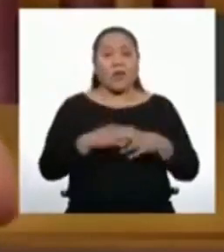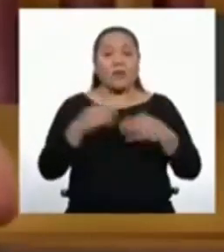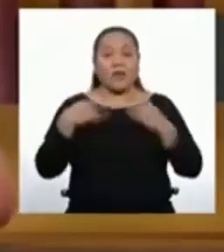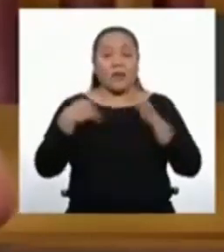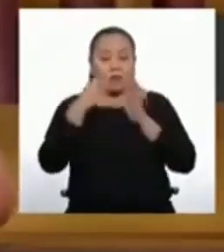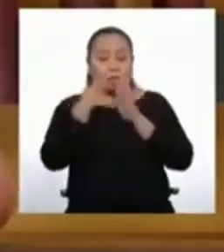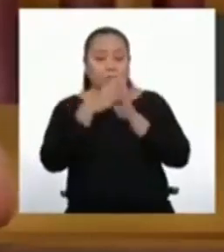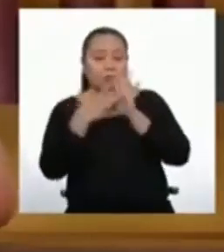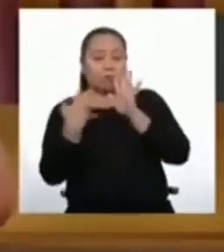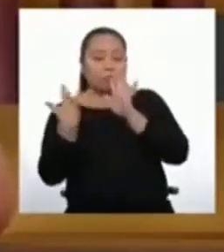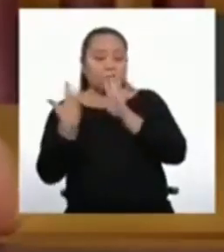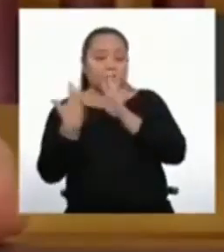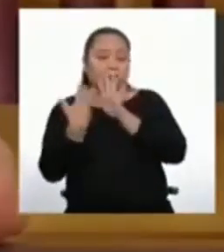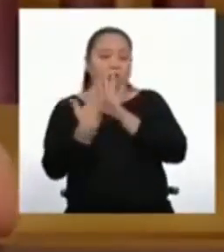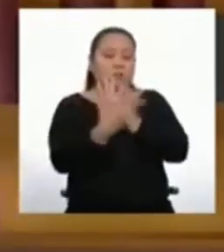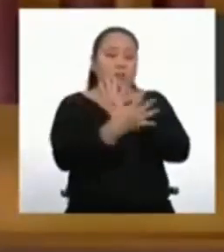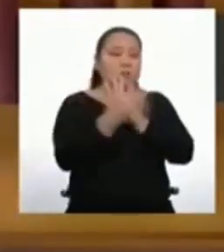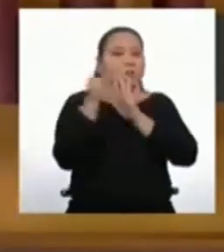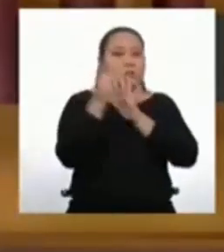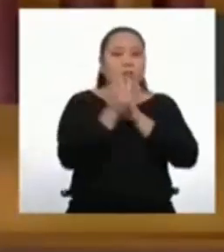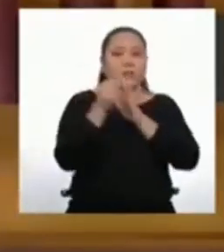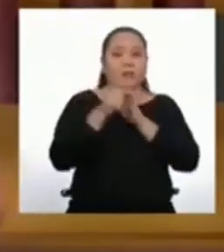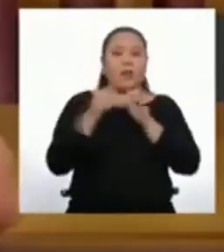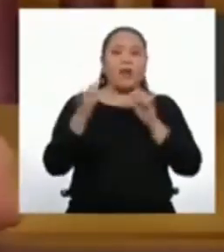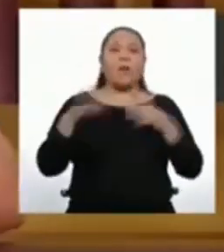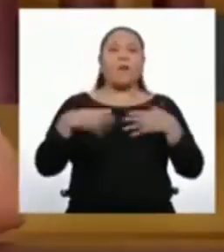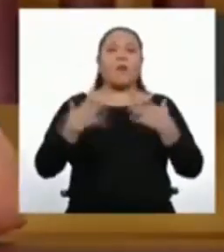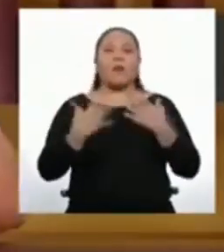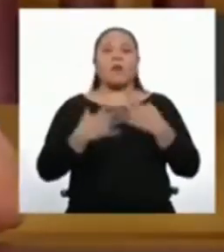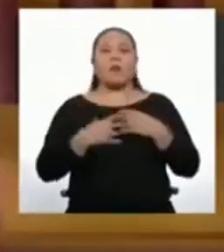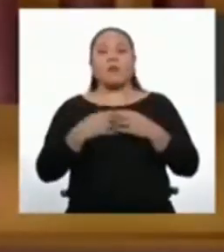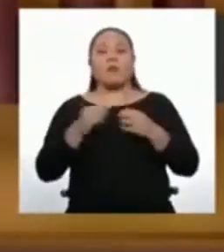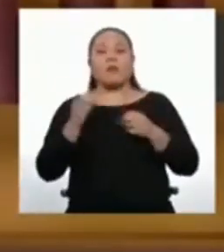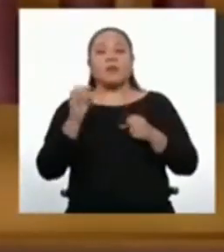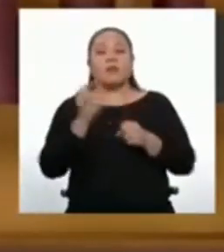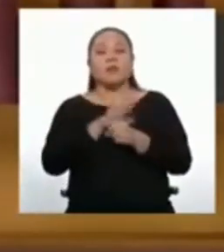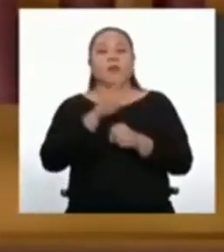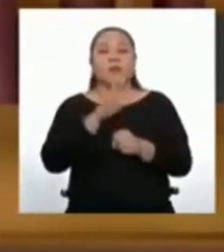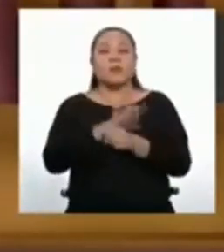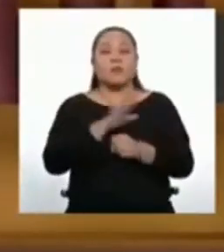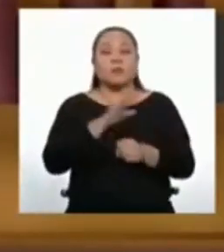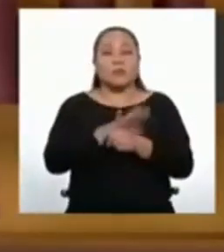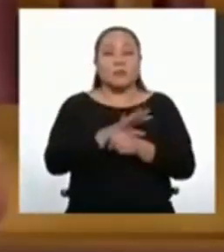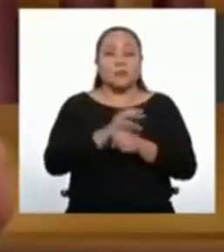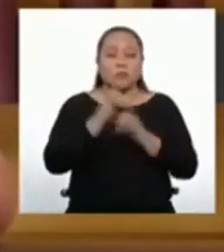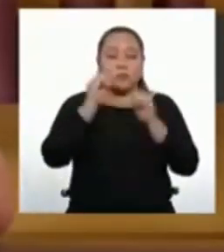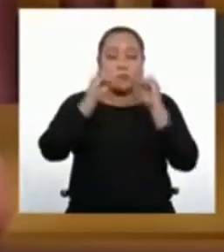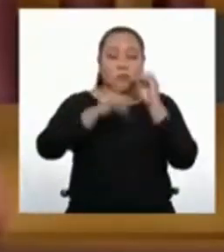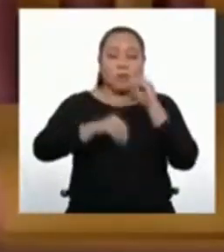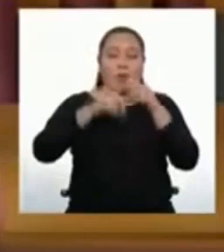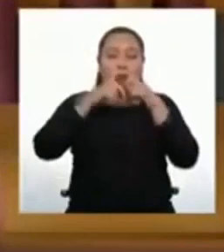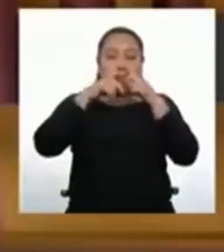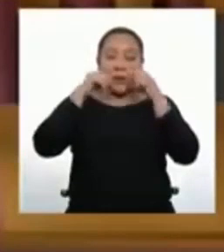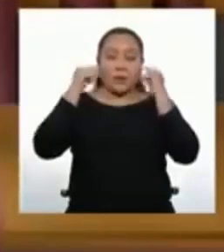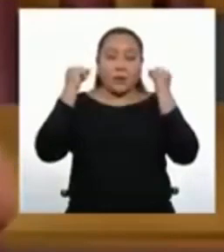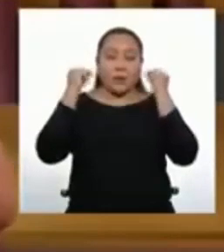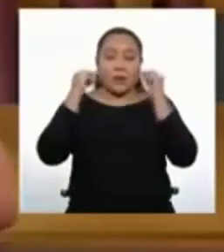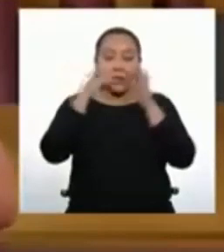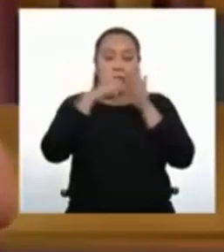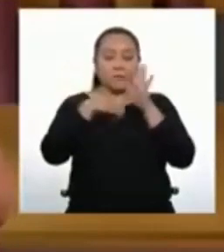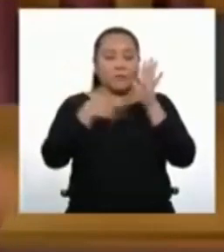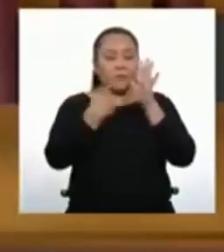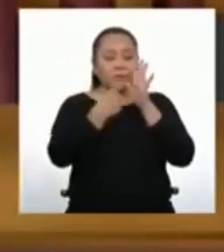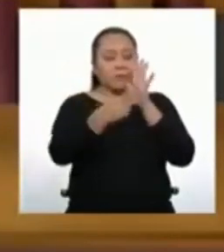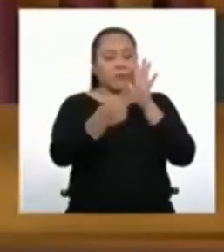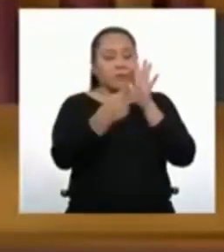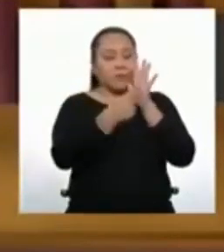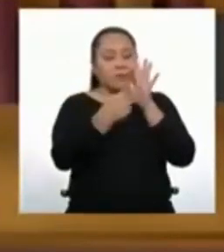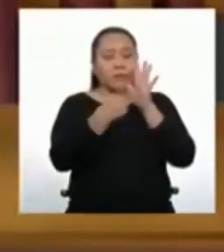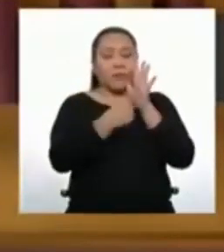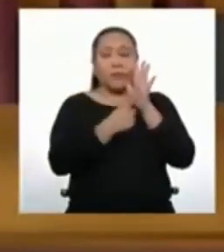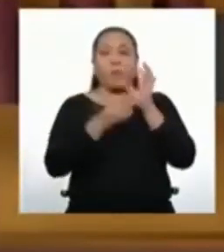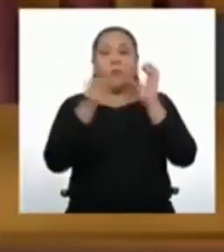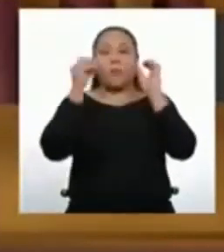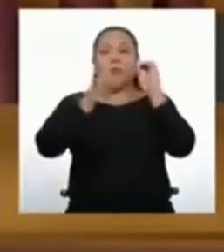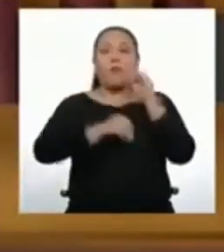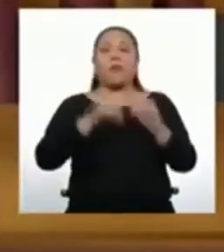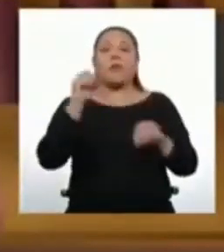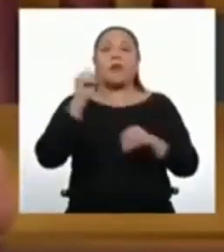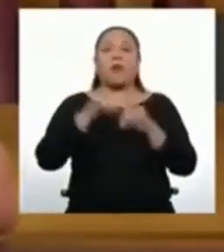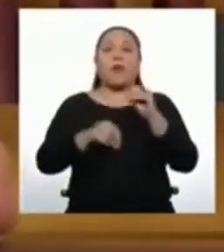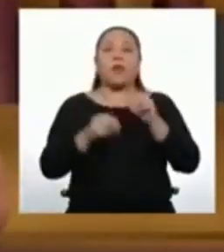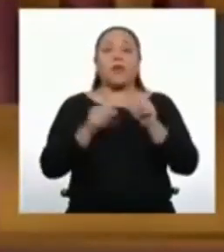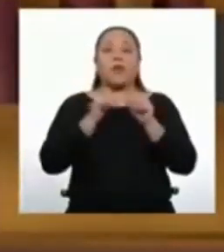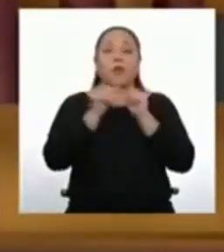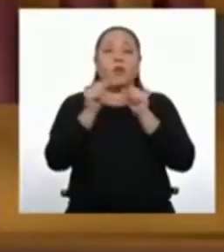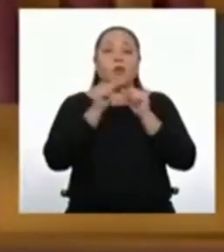fila de días llena, nos toca completar la que corresponde a mascarillas. Aquí registraremos la cantidad de mascarillas que